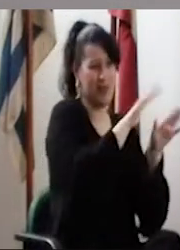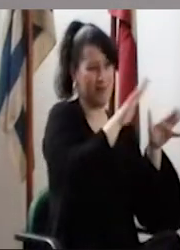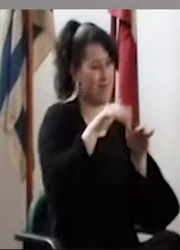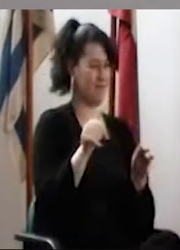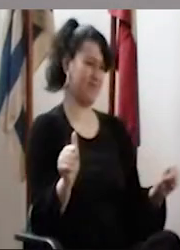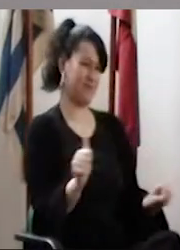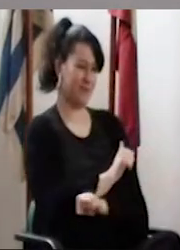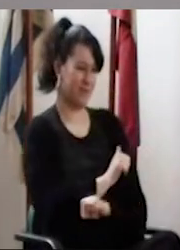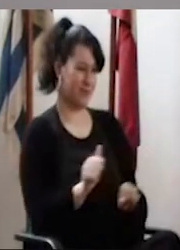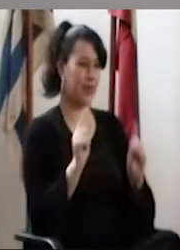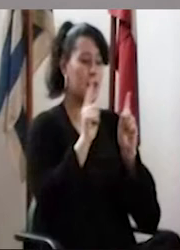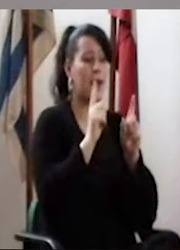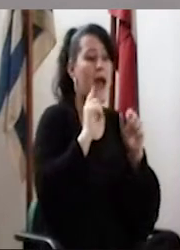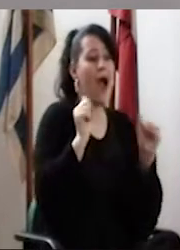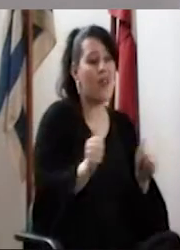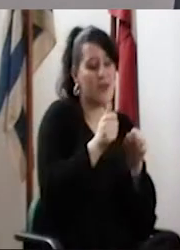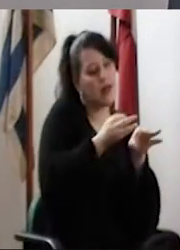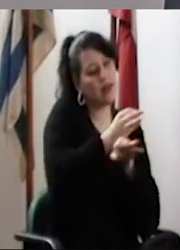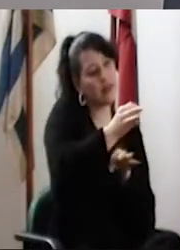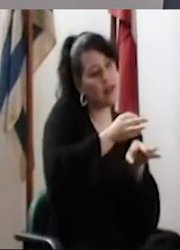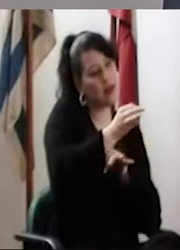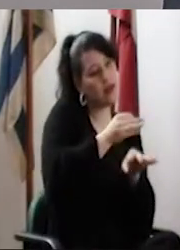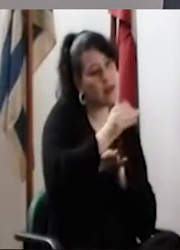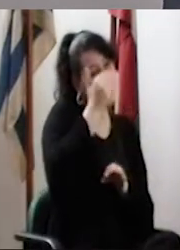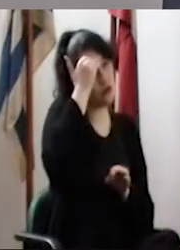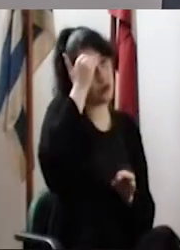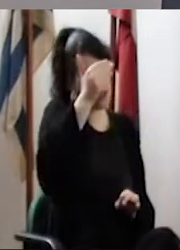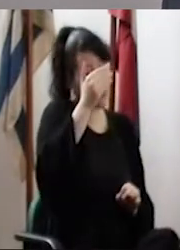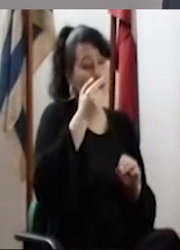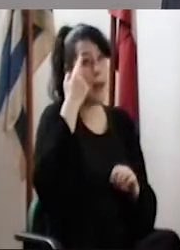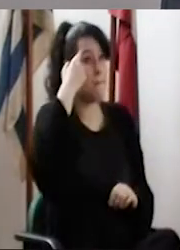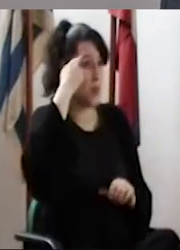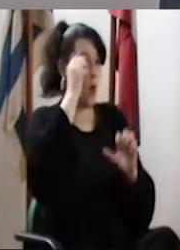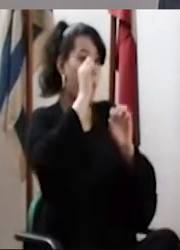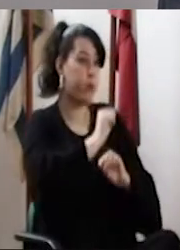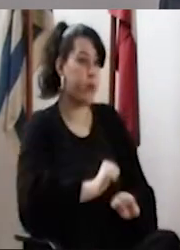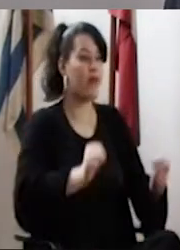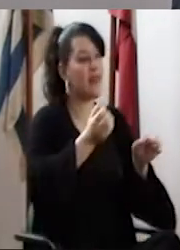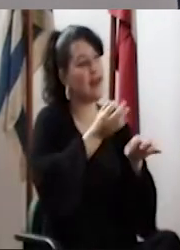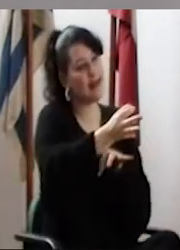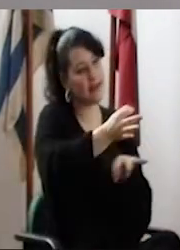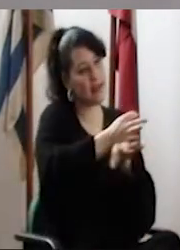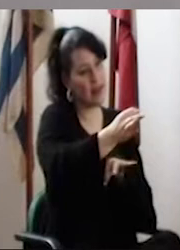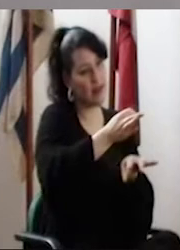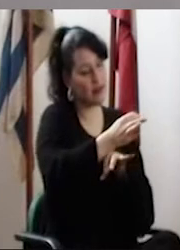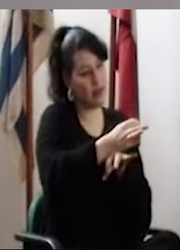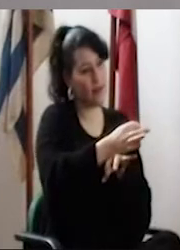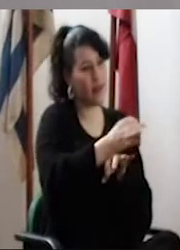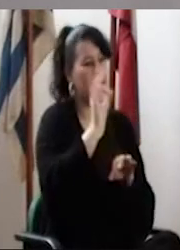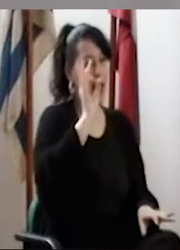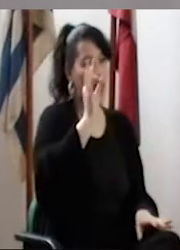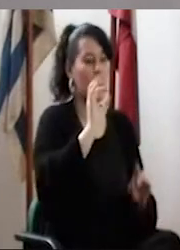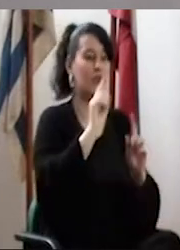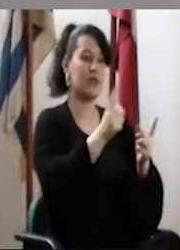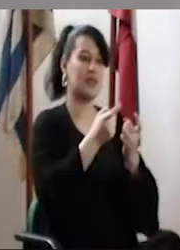y las actividades de formación docente de carácter pedagógico, para que sean consideradas enseñanza de